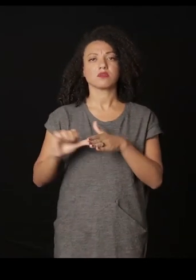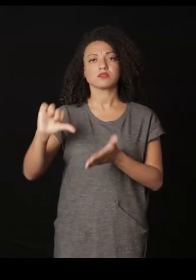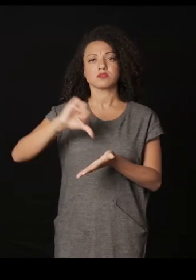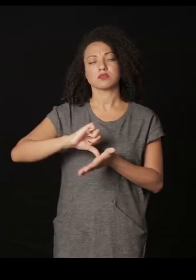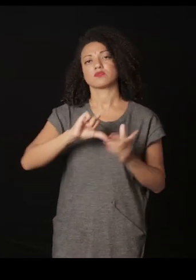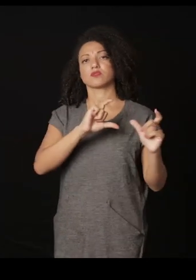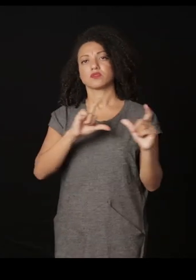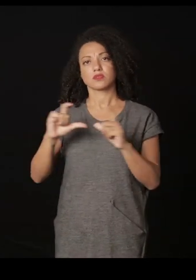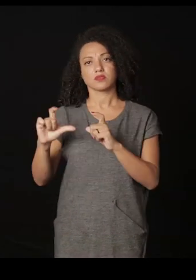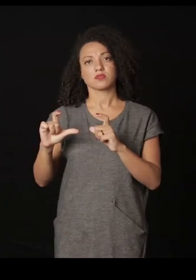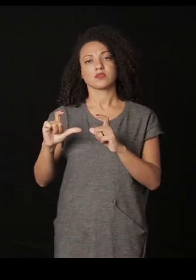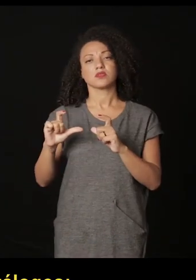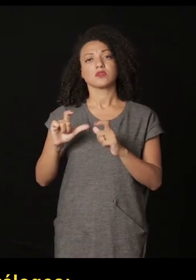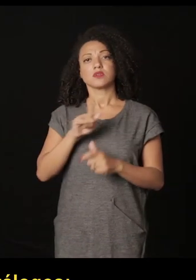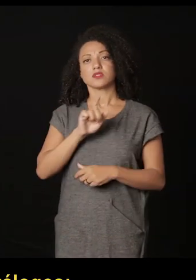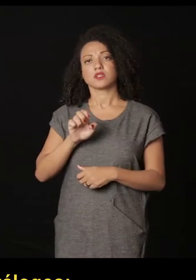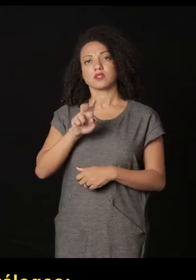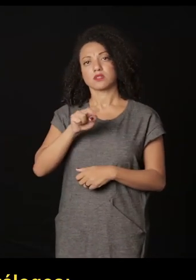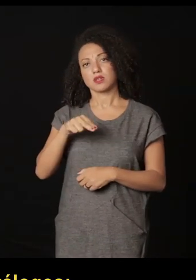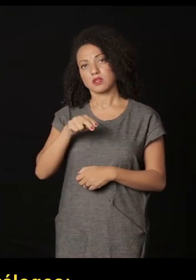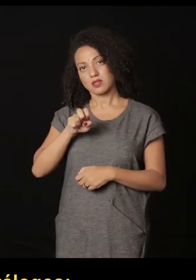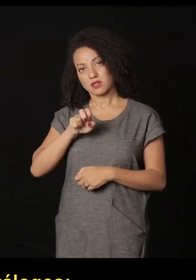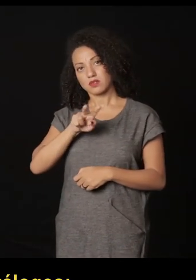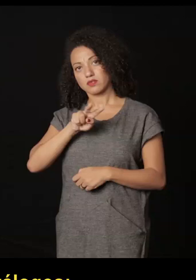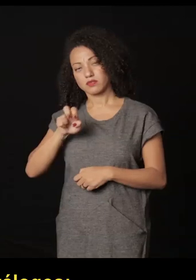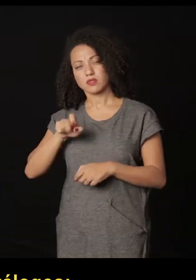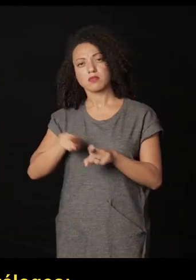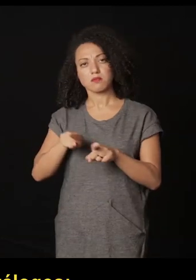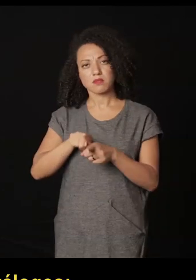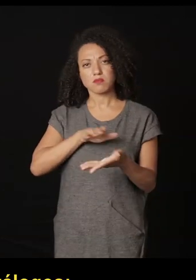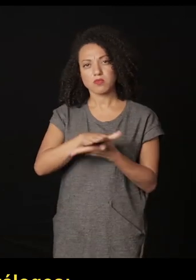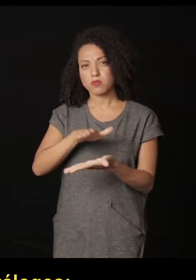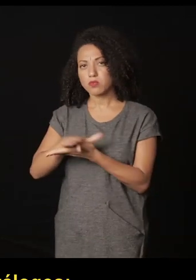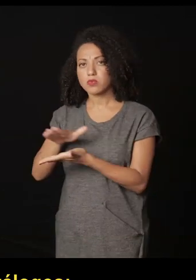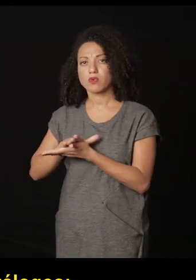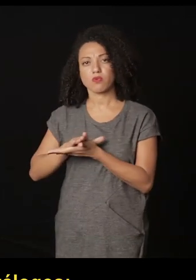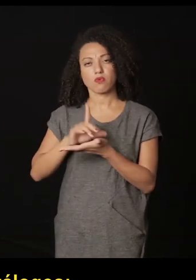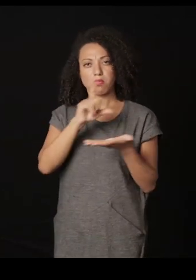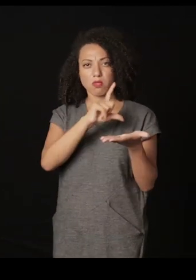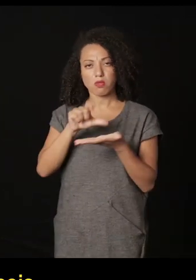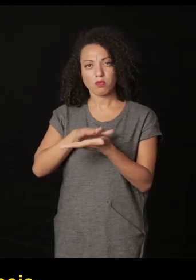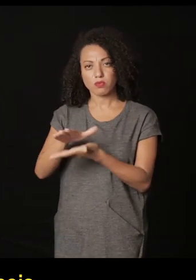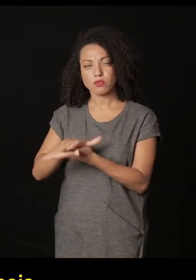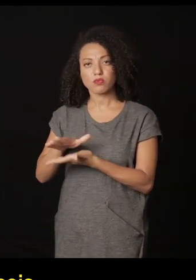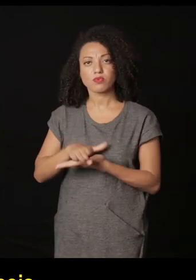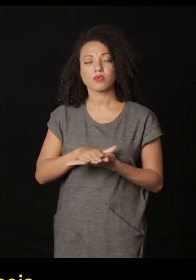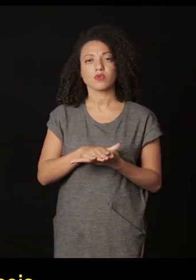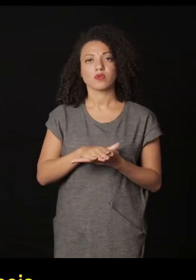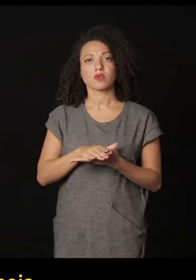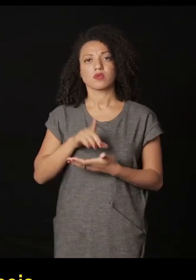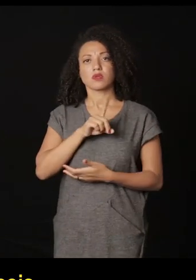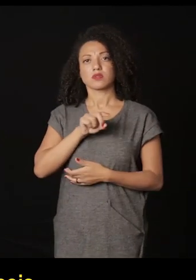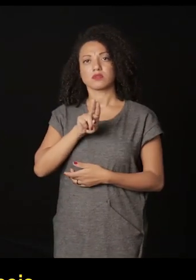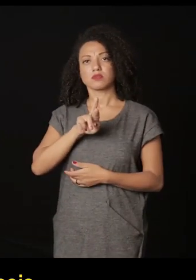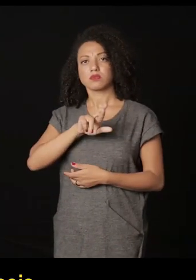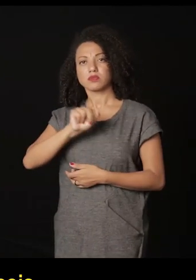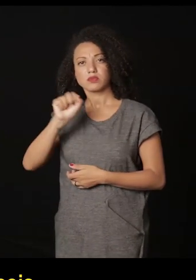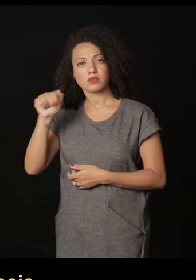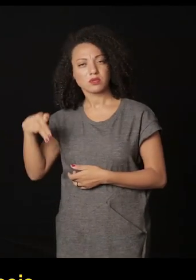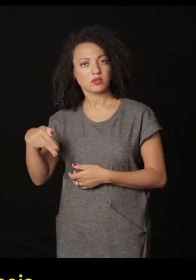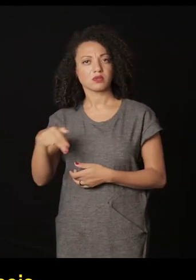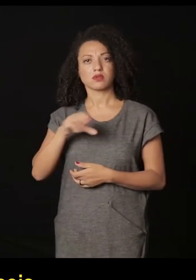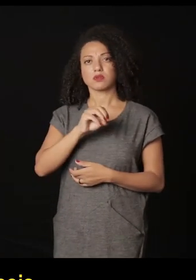de la Fotografía de Geneve. Público ensaios en libros y catálogos, Baltasar Curlan, Philippe Duran, Michel François,